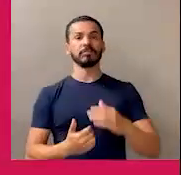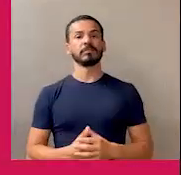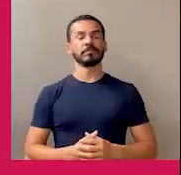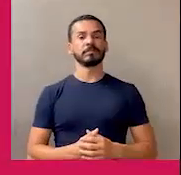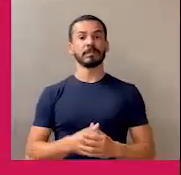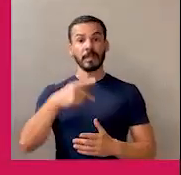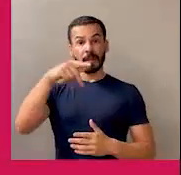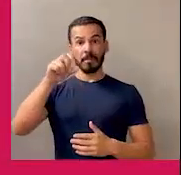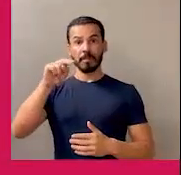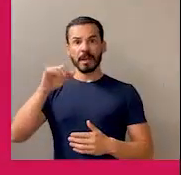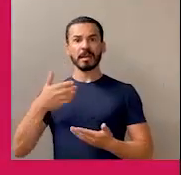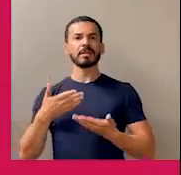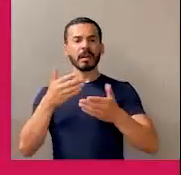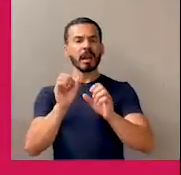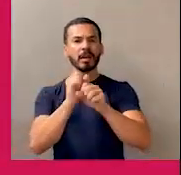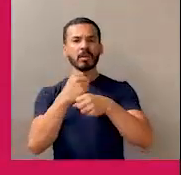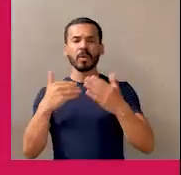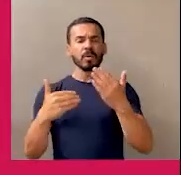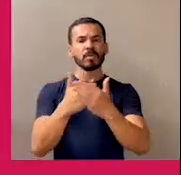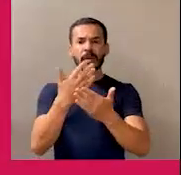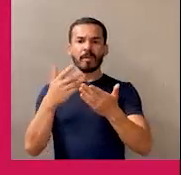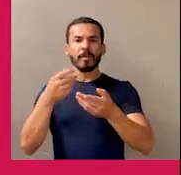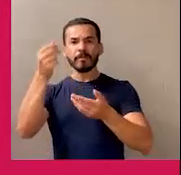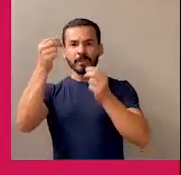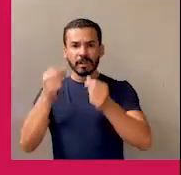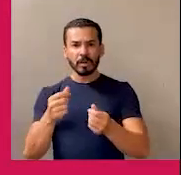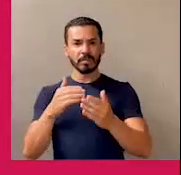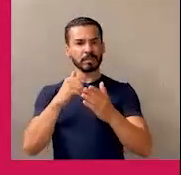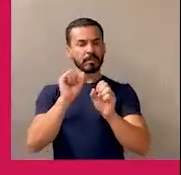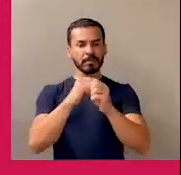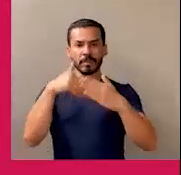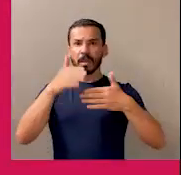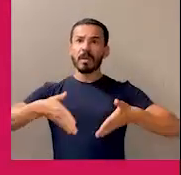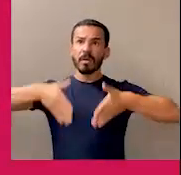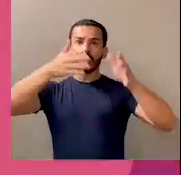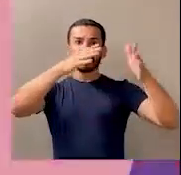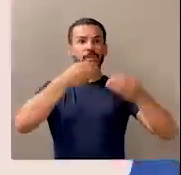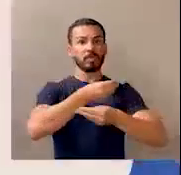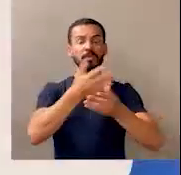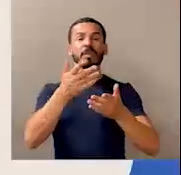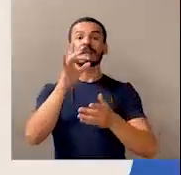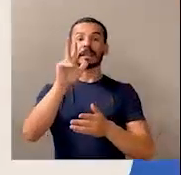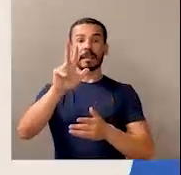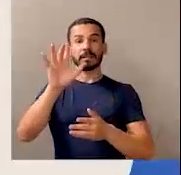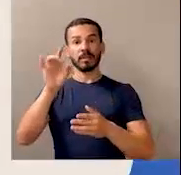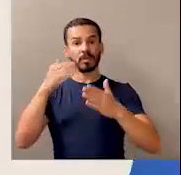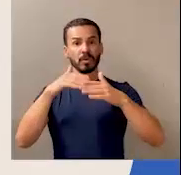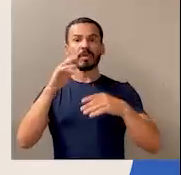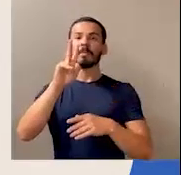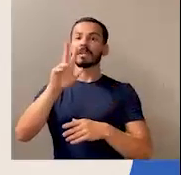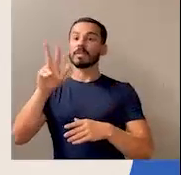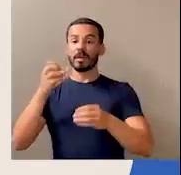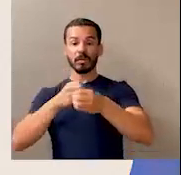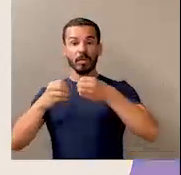El PANI apostó por la conformación de un fideicomiso de obra pública para la construcción de 38 obras que incluyen 24